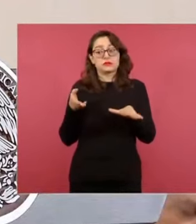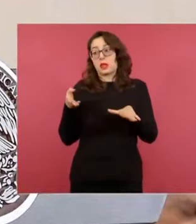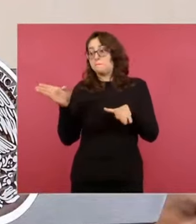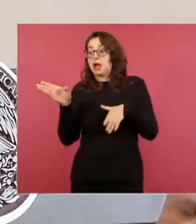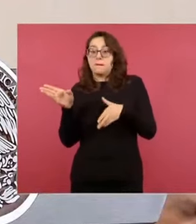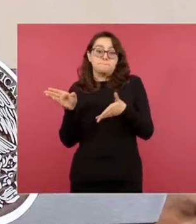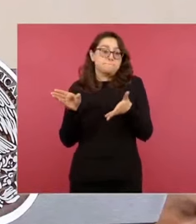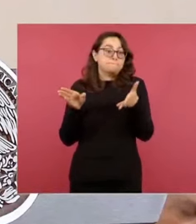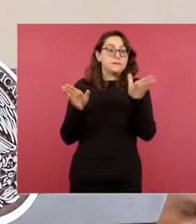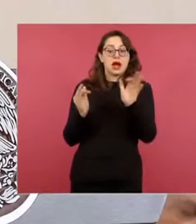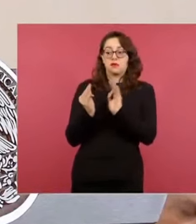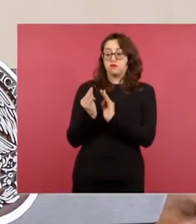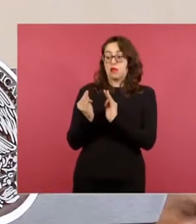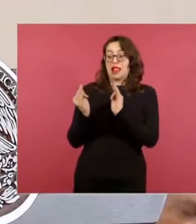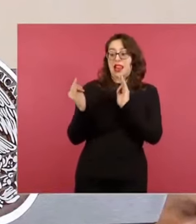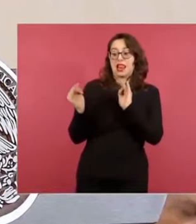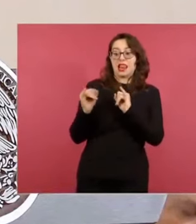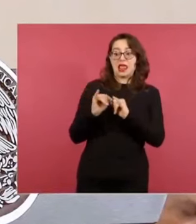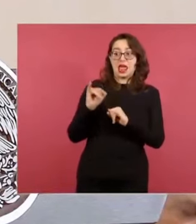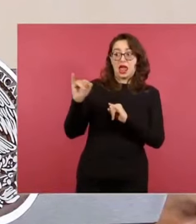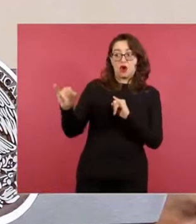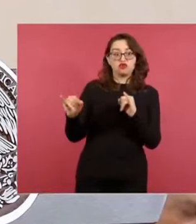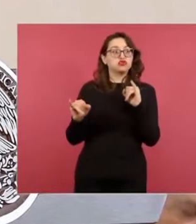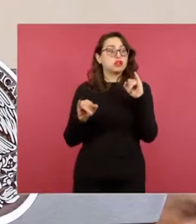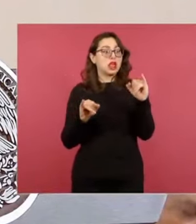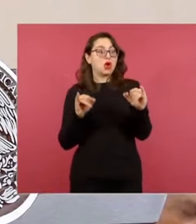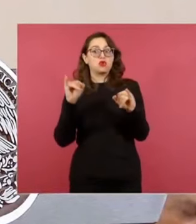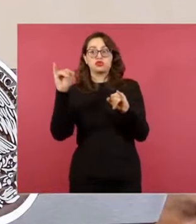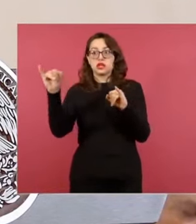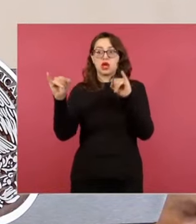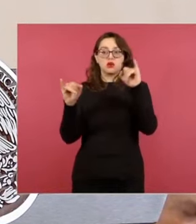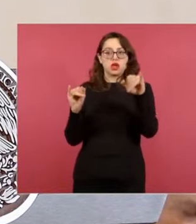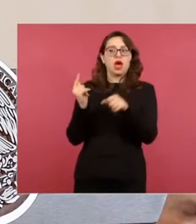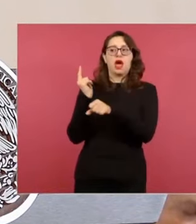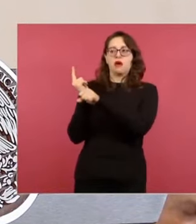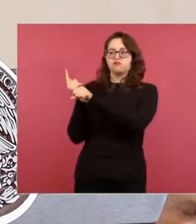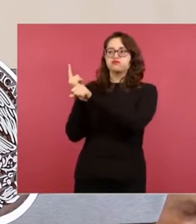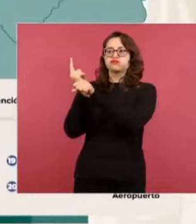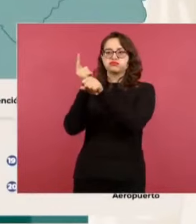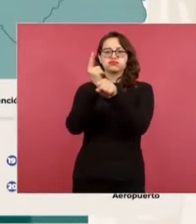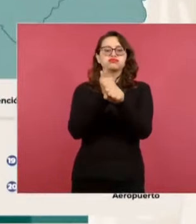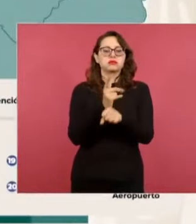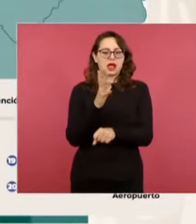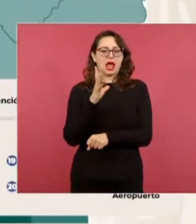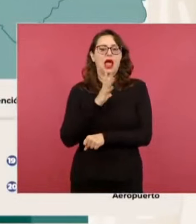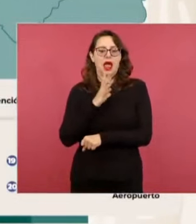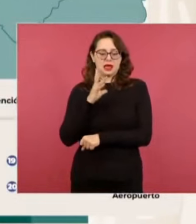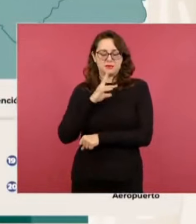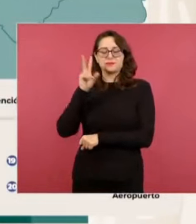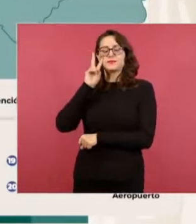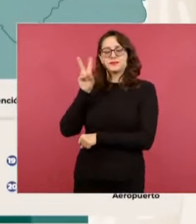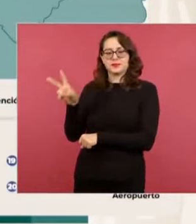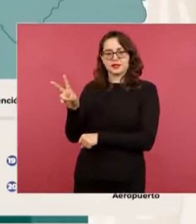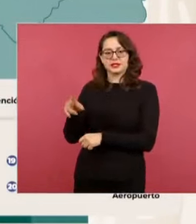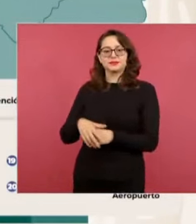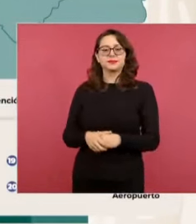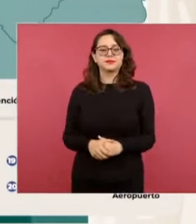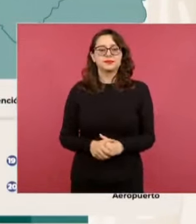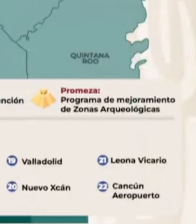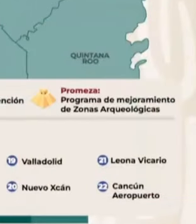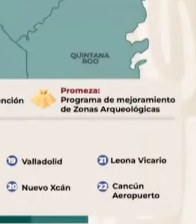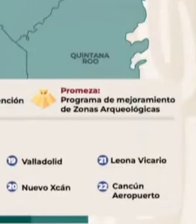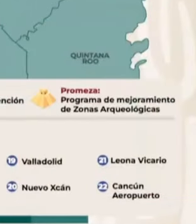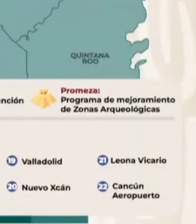que se distancian de la autopista para acceder a la estación Isamal y para acceder a través de León a Vicario